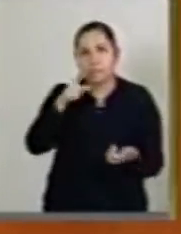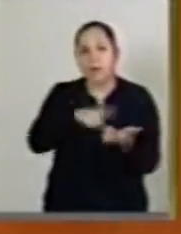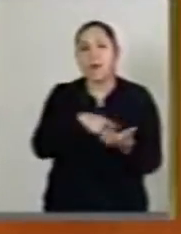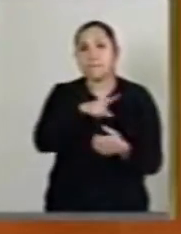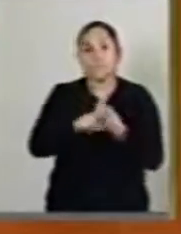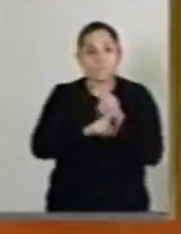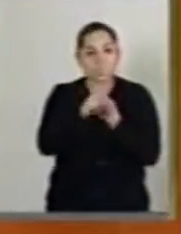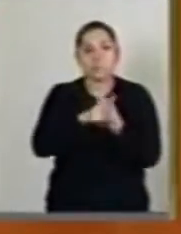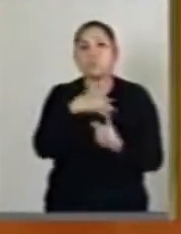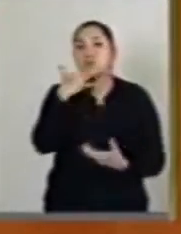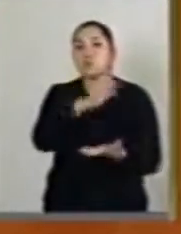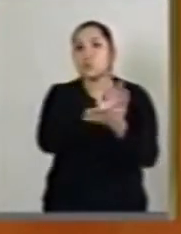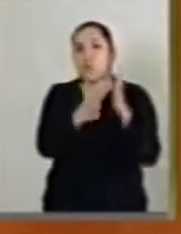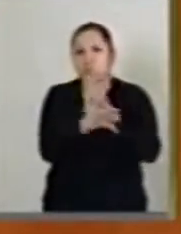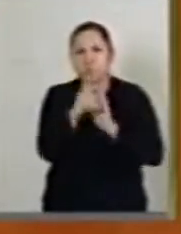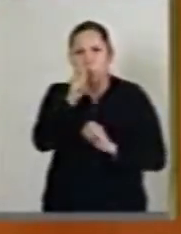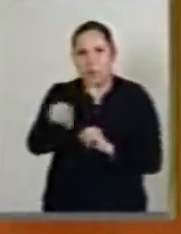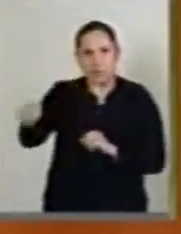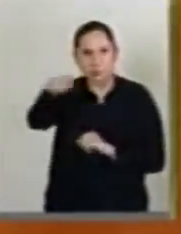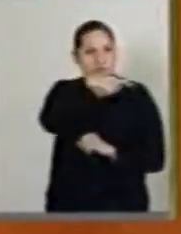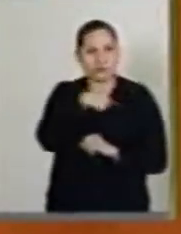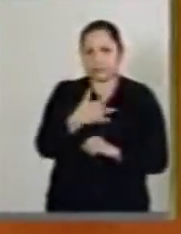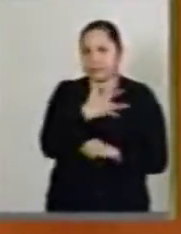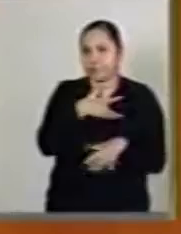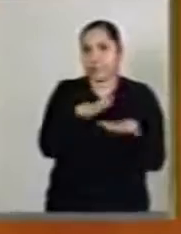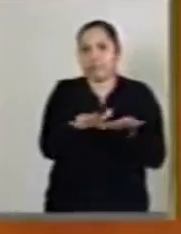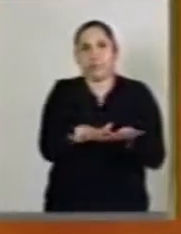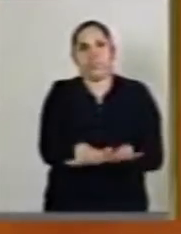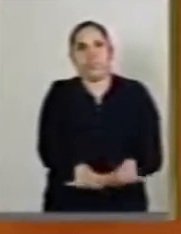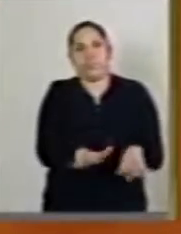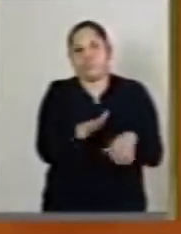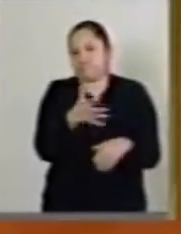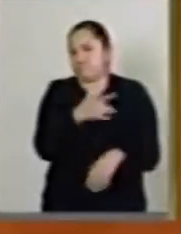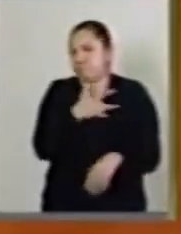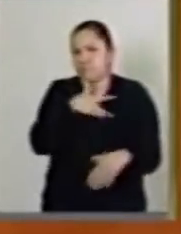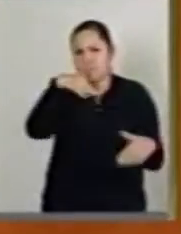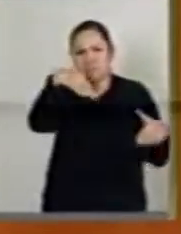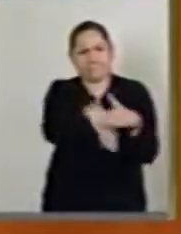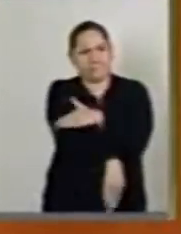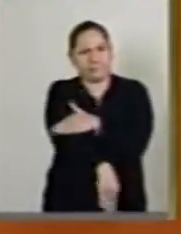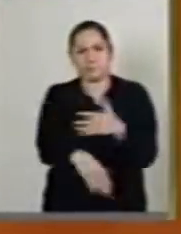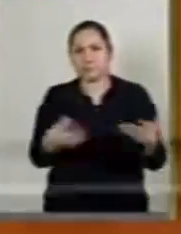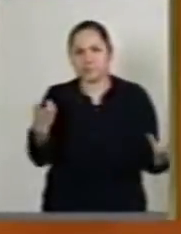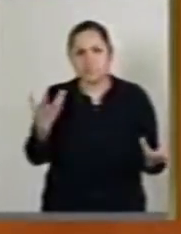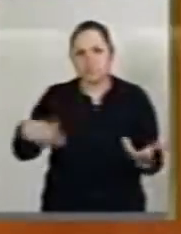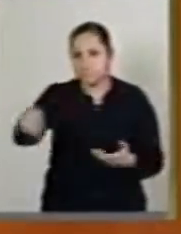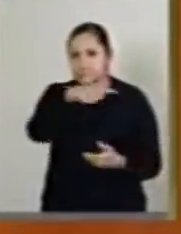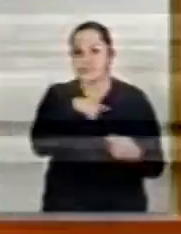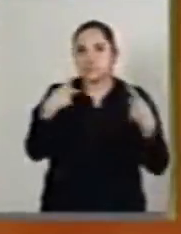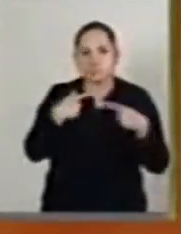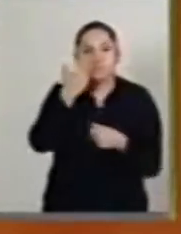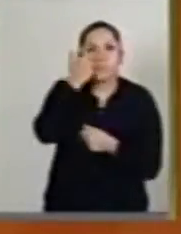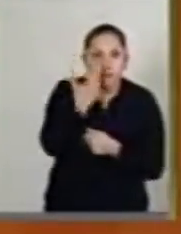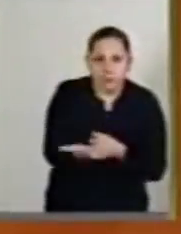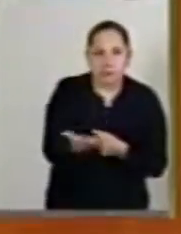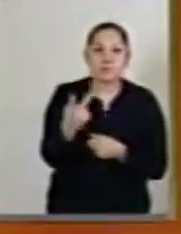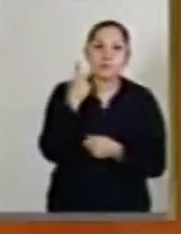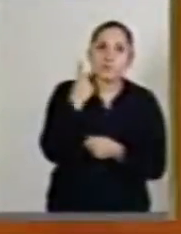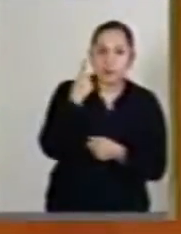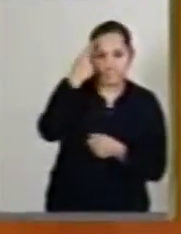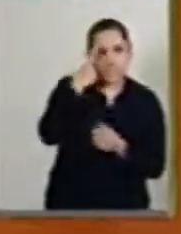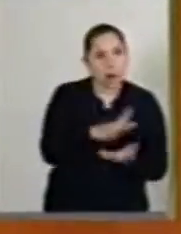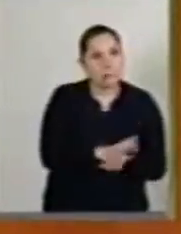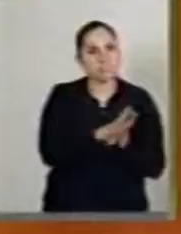hundiendo como clase política, que la generación de políticos que estamos construyendo e intentando dejar un legado para los